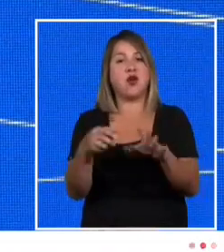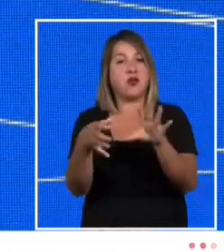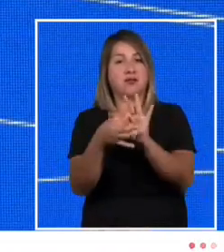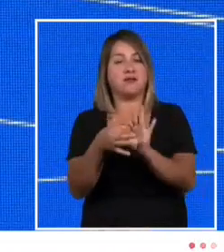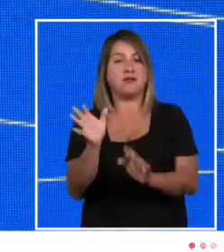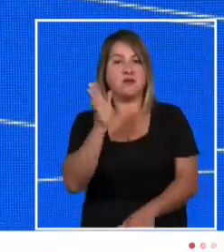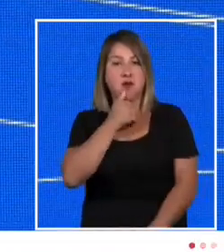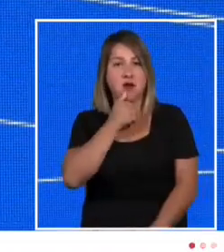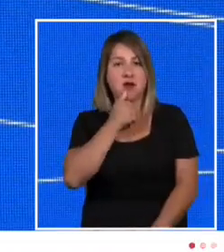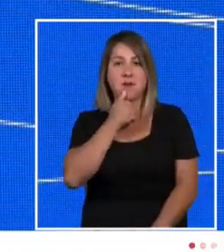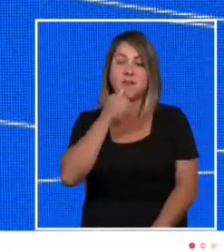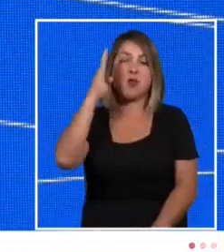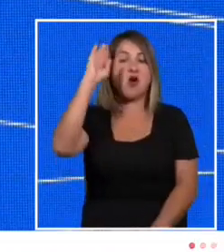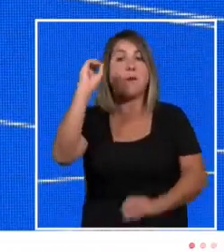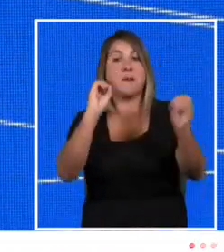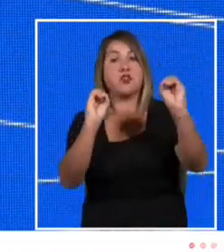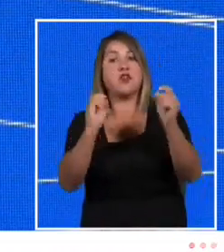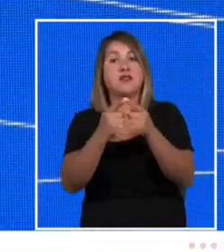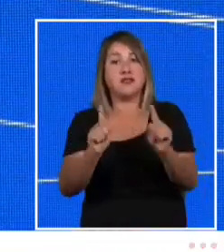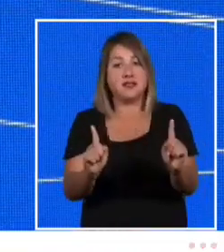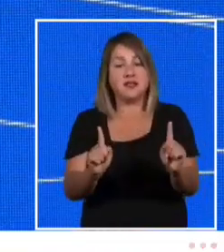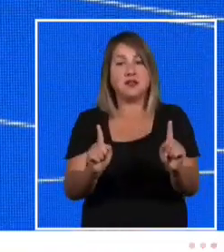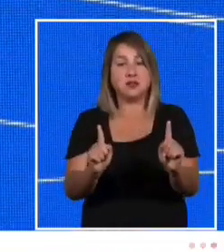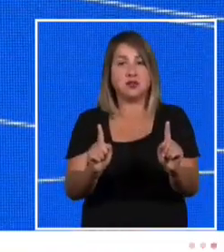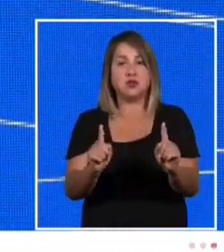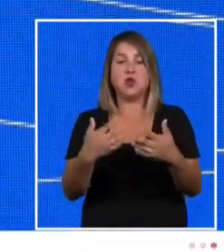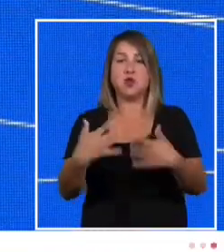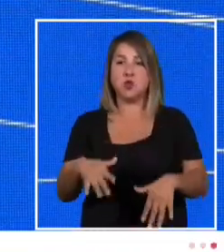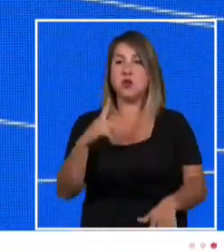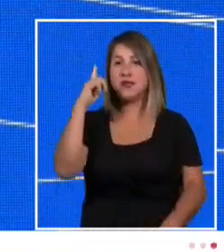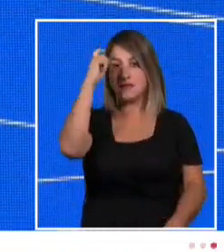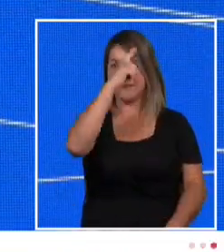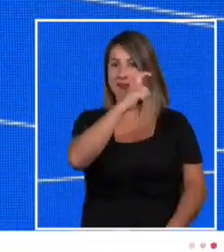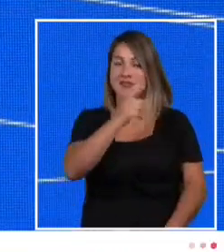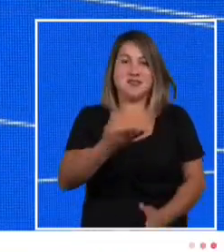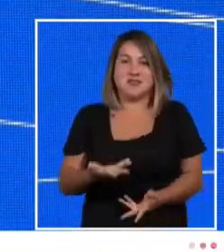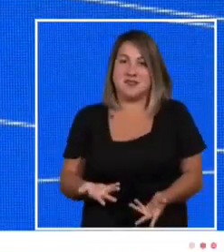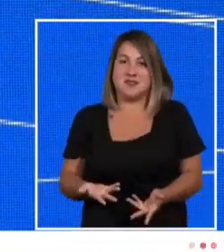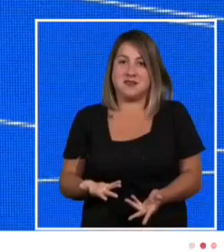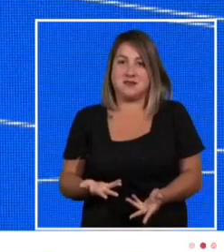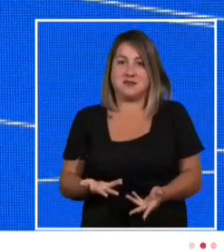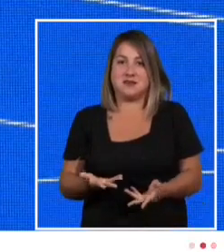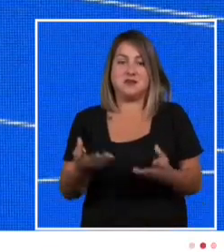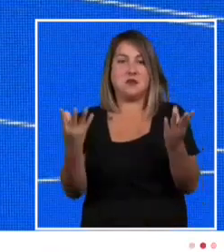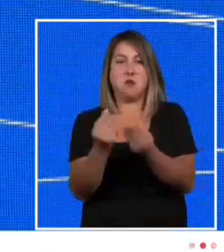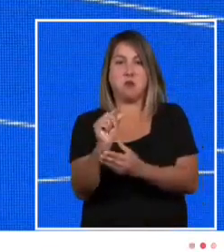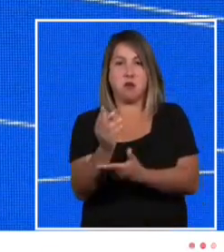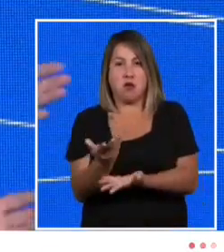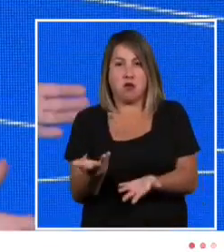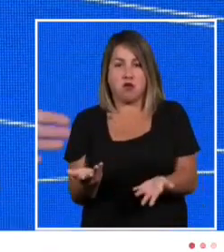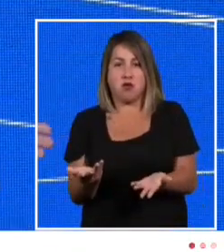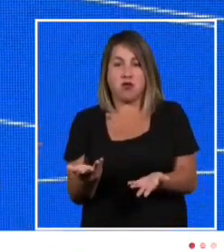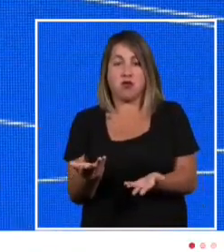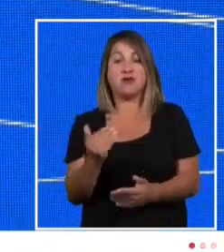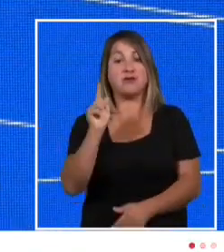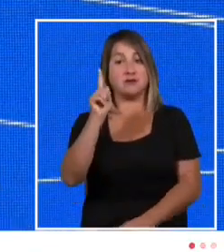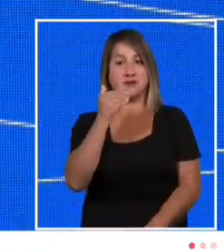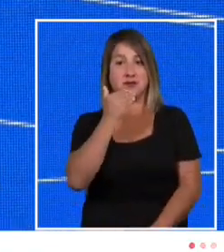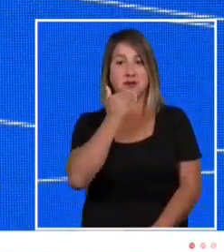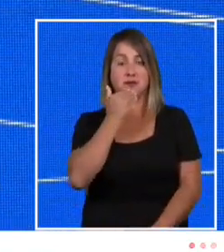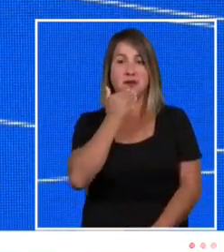piensan distinto fue difícil y escaso. Y por si esto fuera poco,